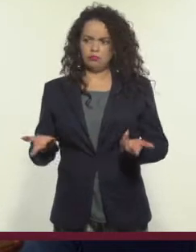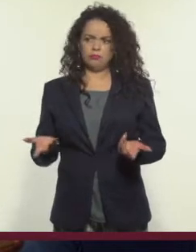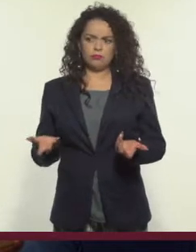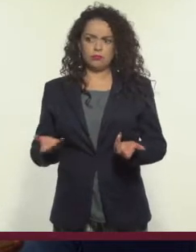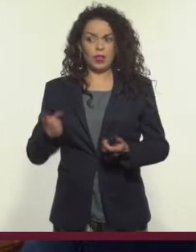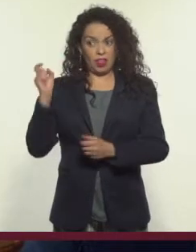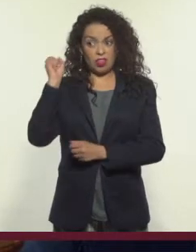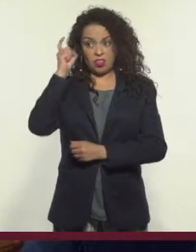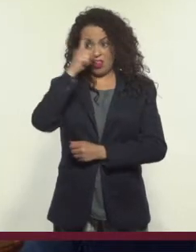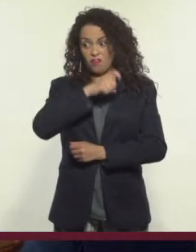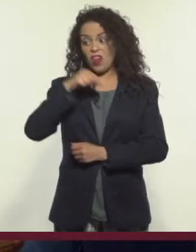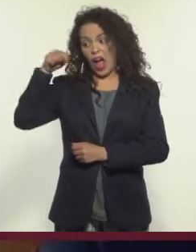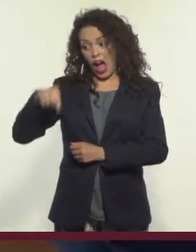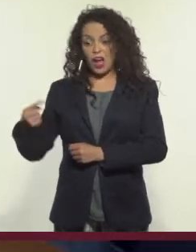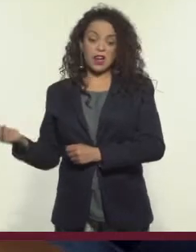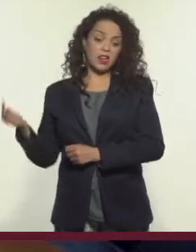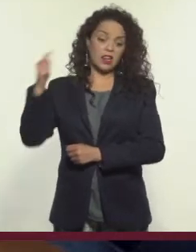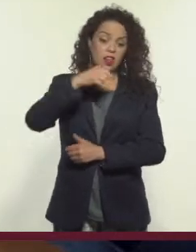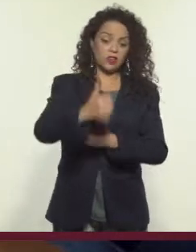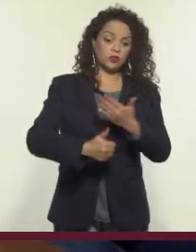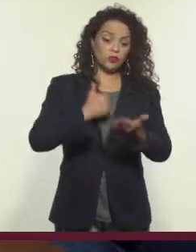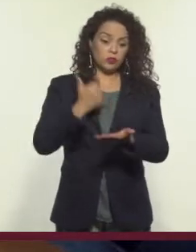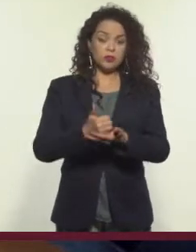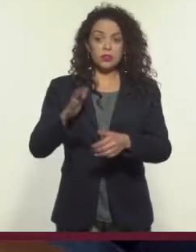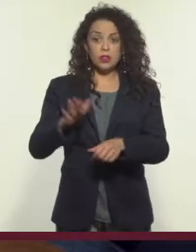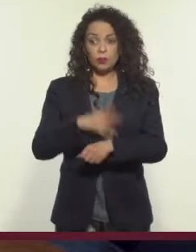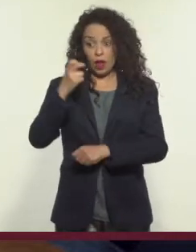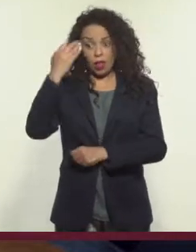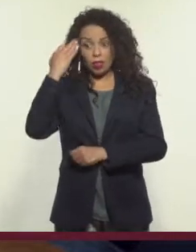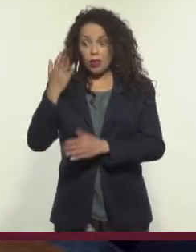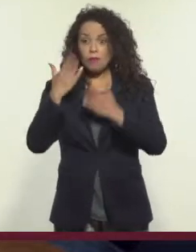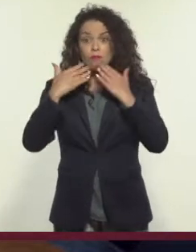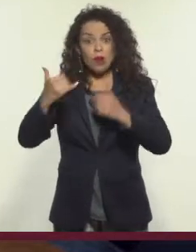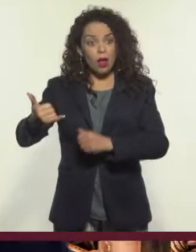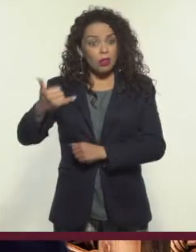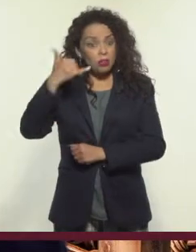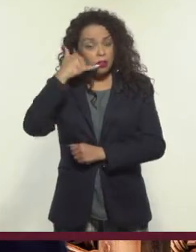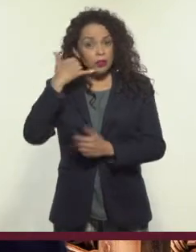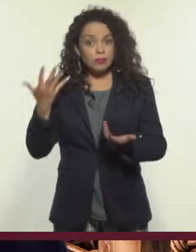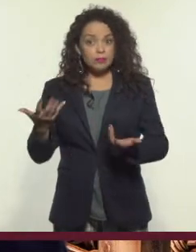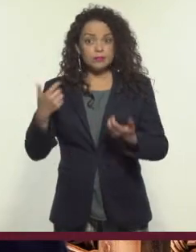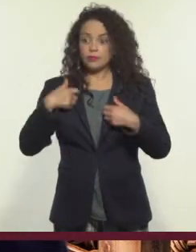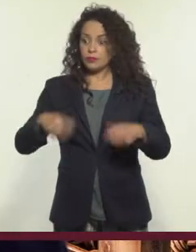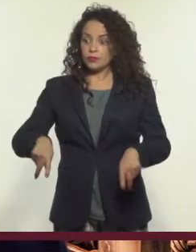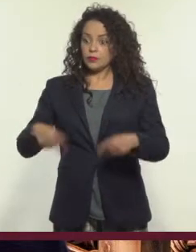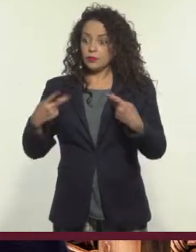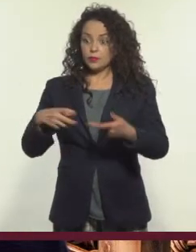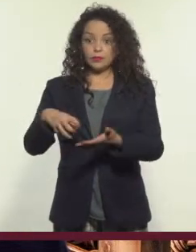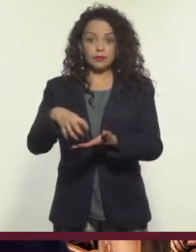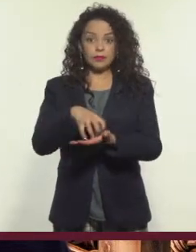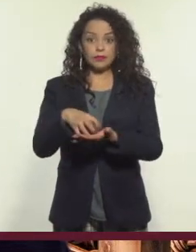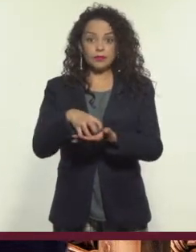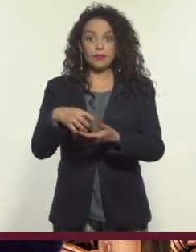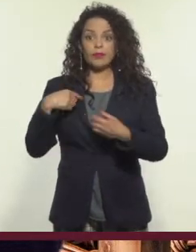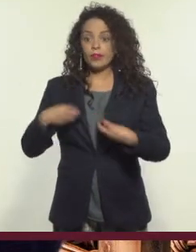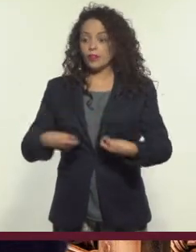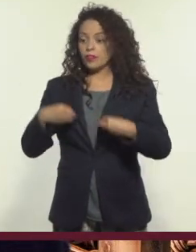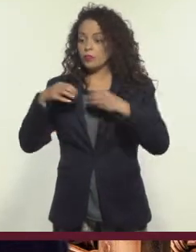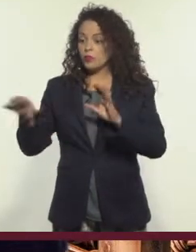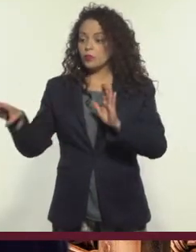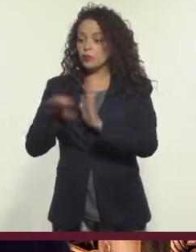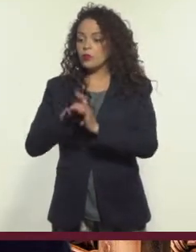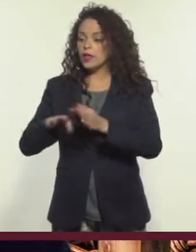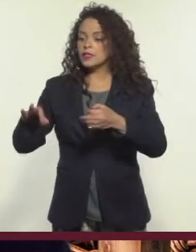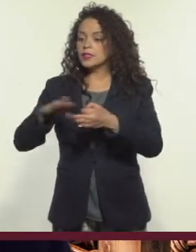fue irnos de aquí a la ciudad. Y más en esos tiempos que ni teléfono había. Incluso vendimos gelatinas y vivimos en un